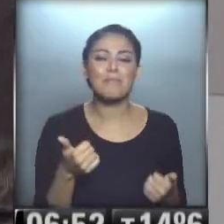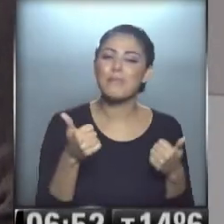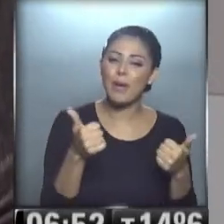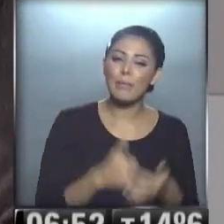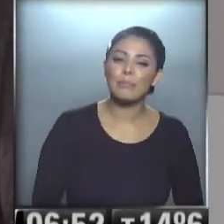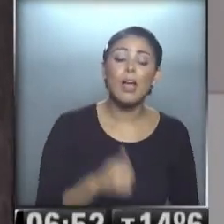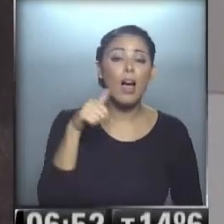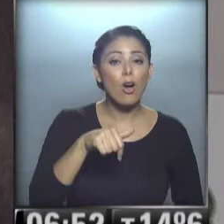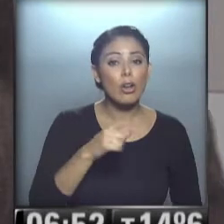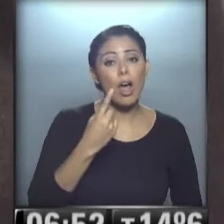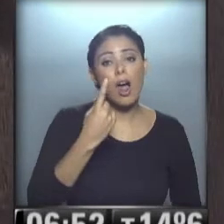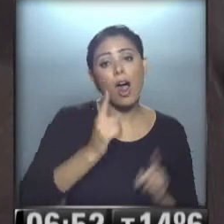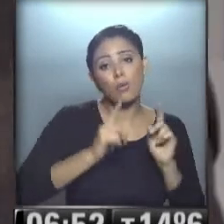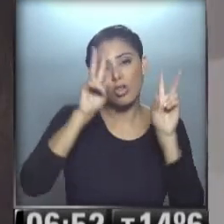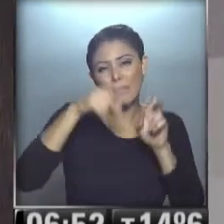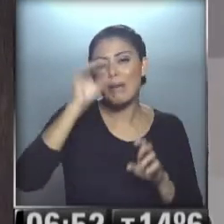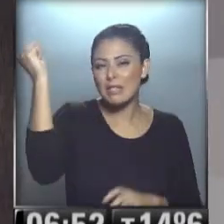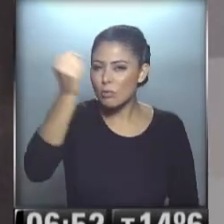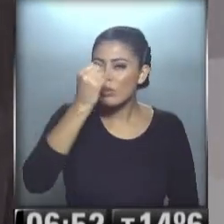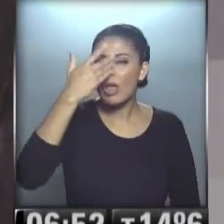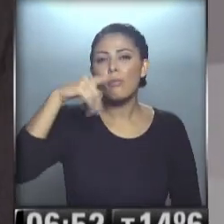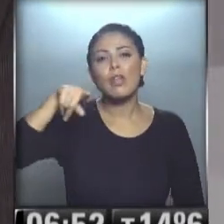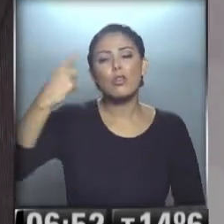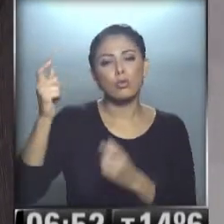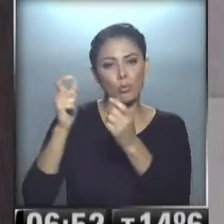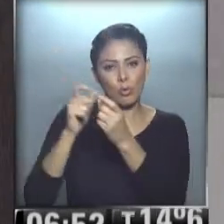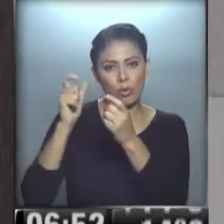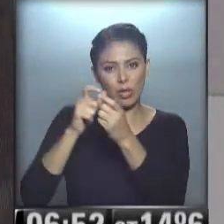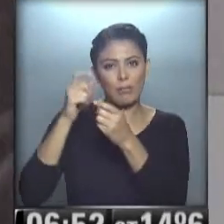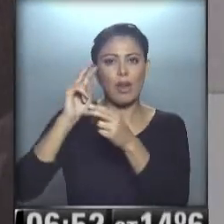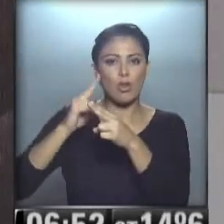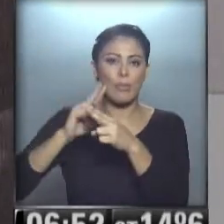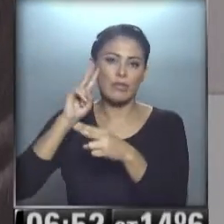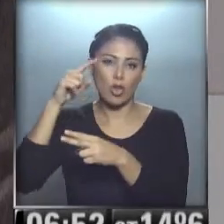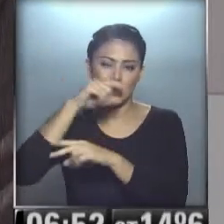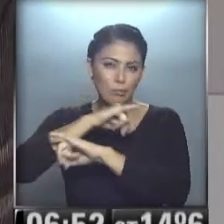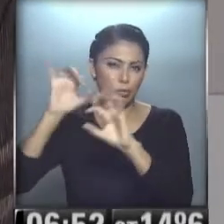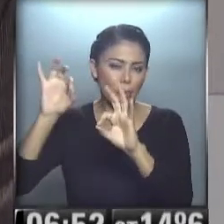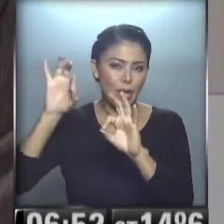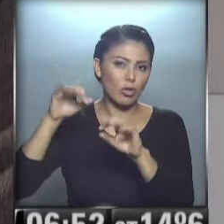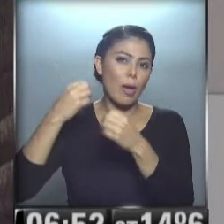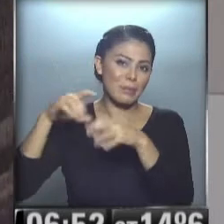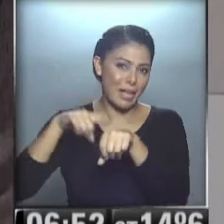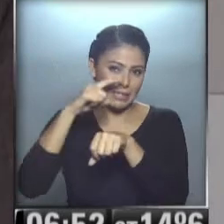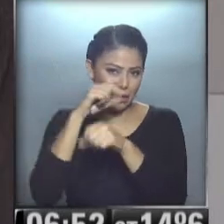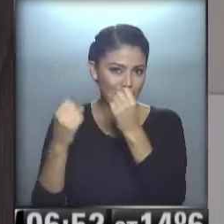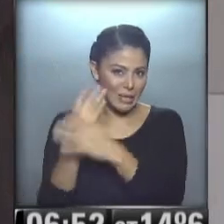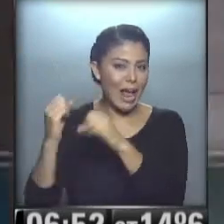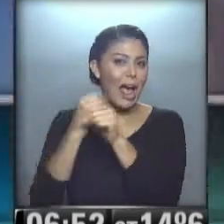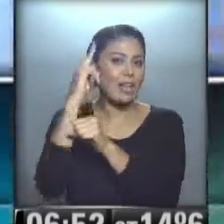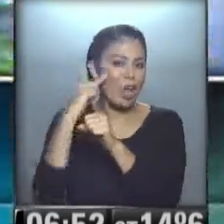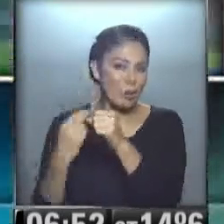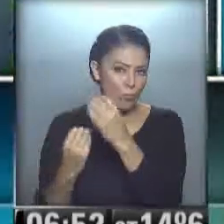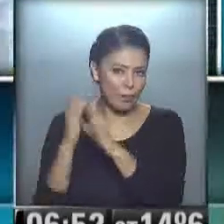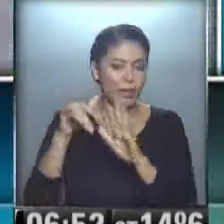muy bien... ...vamos a repasar algunos de los temas que estaremos ampliando... ...dentro un rato nada más, un anticipo de Visión 7... ...usted sabe, comencemos a las 7 de la mañana... ...estaremos hasta las 9 contando